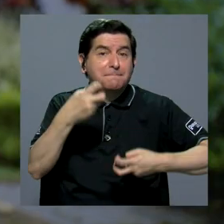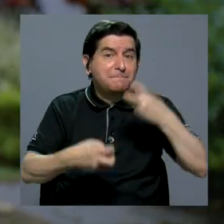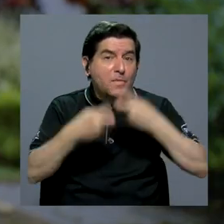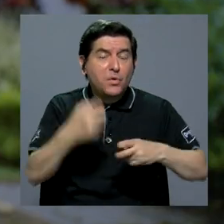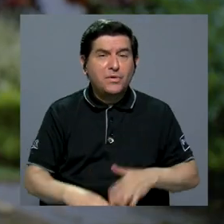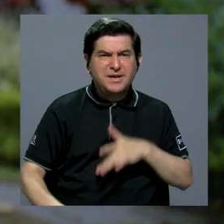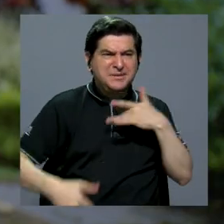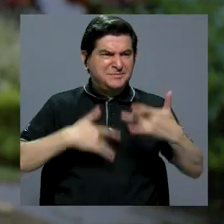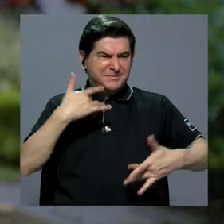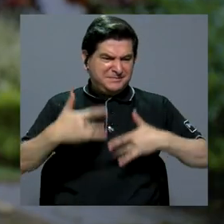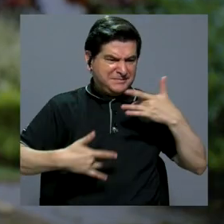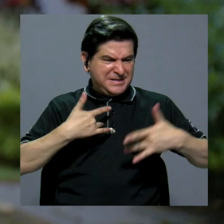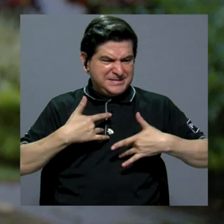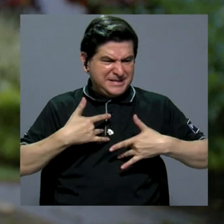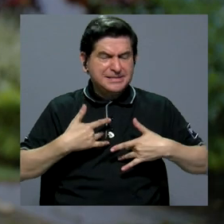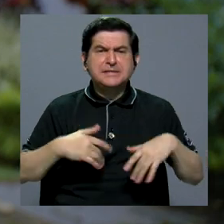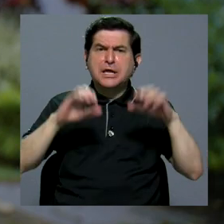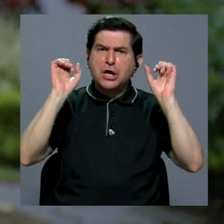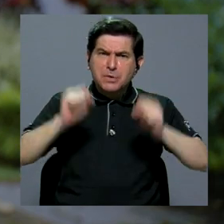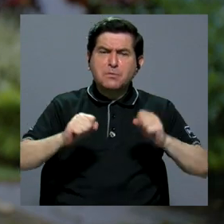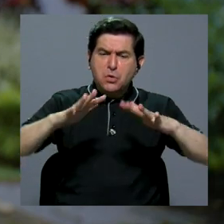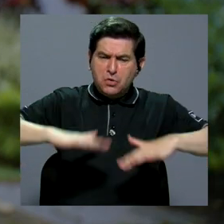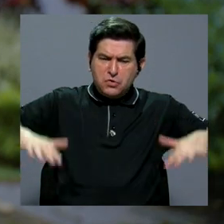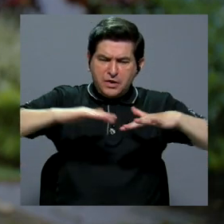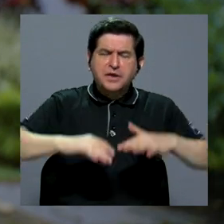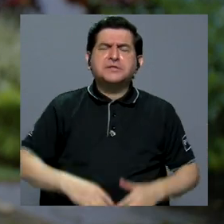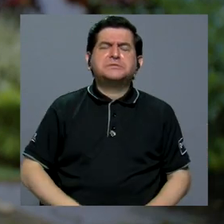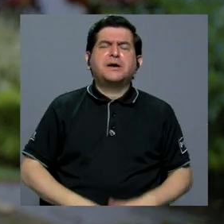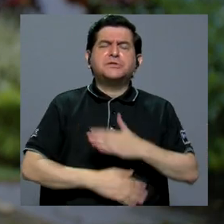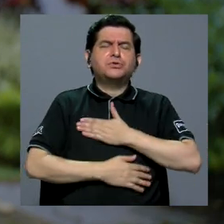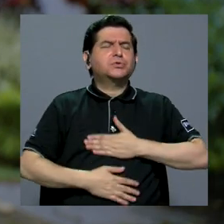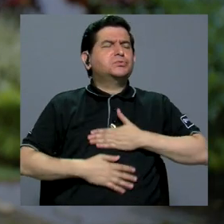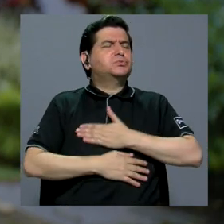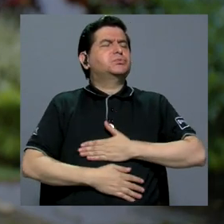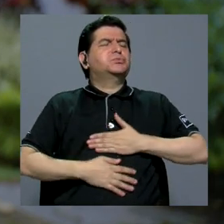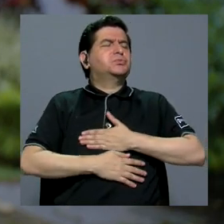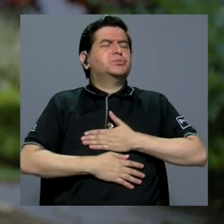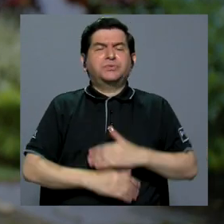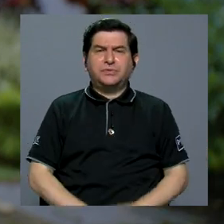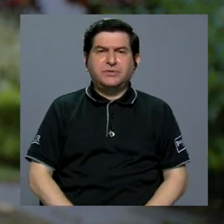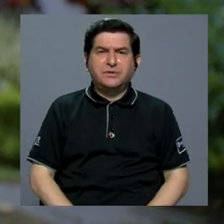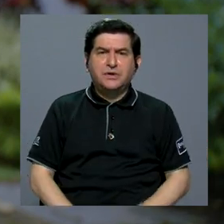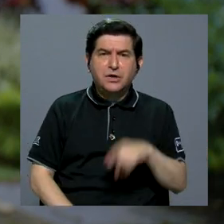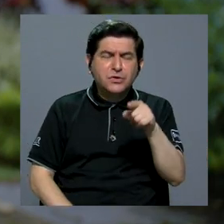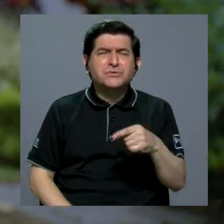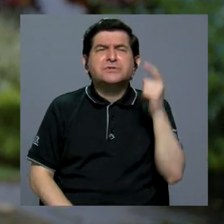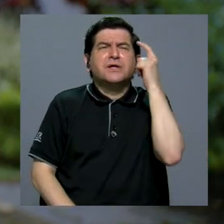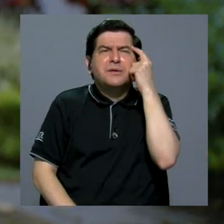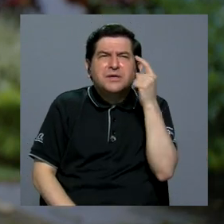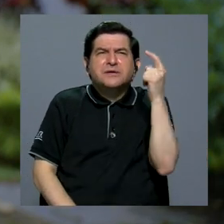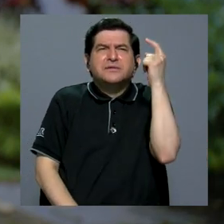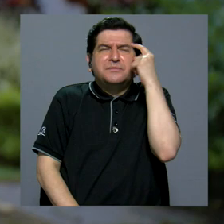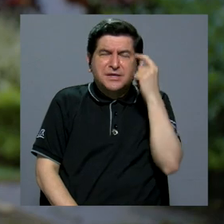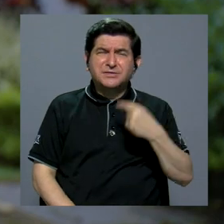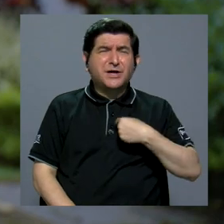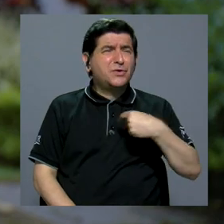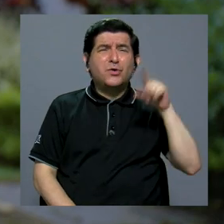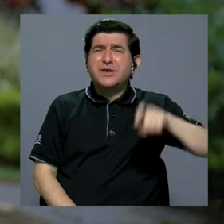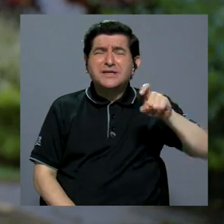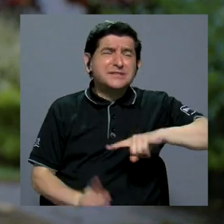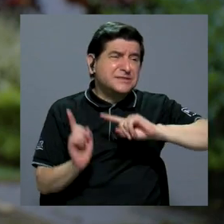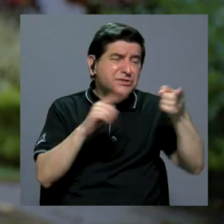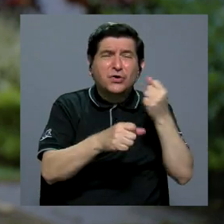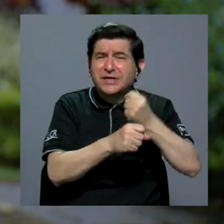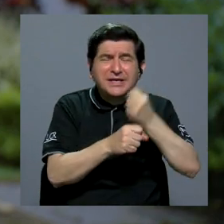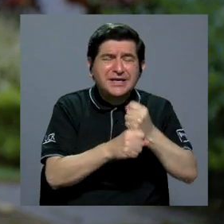dificultad para sentir que puede propiciarse espacios simplemente para el ocio, el descanso, y estar rumiando una y otra vez. No, pero es que